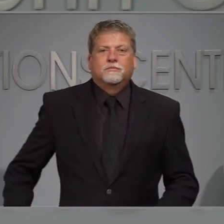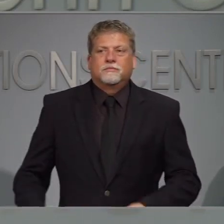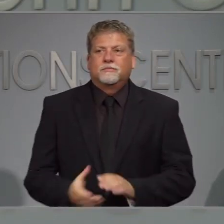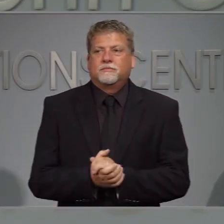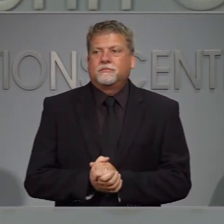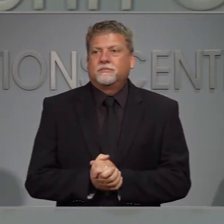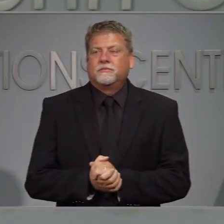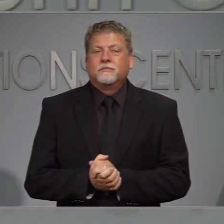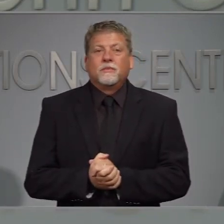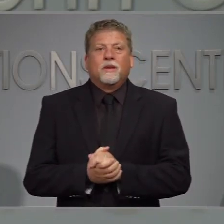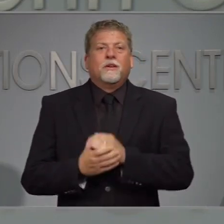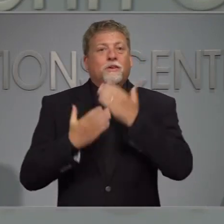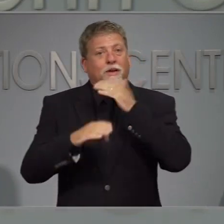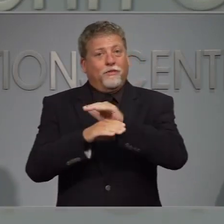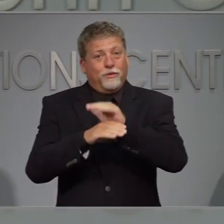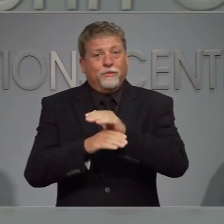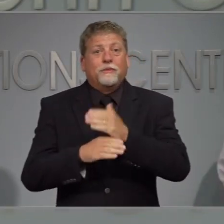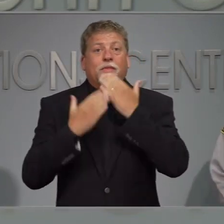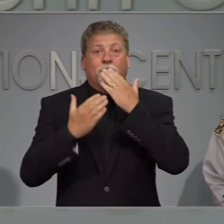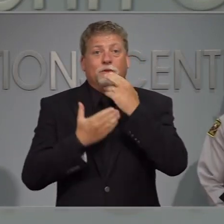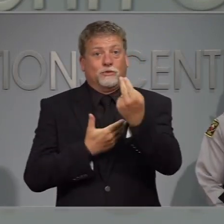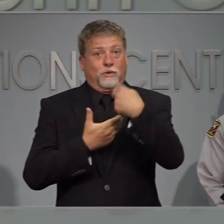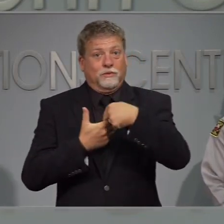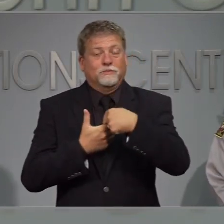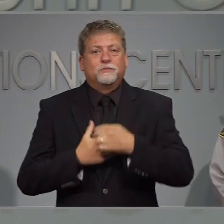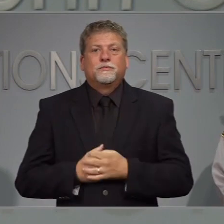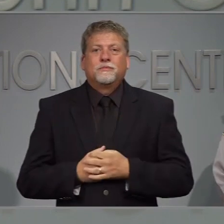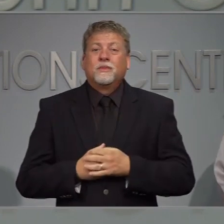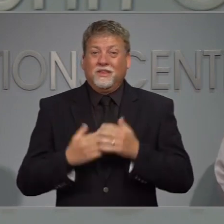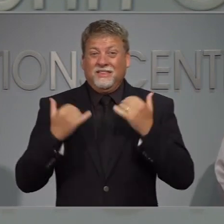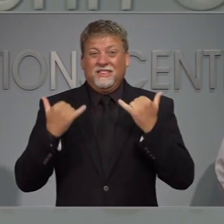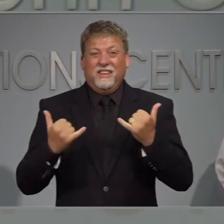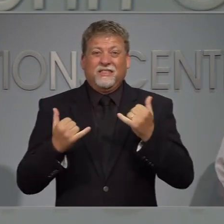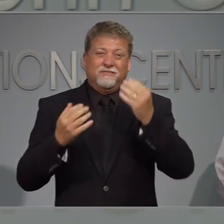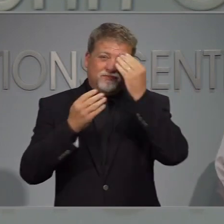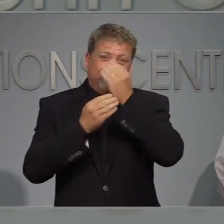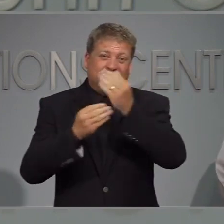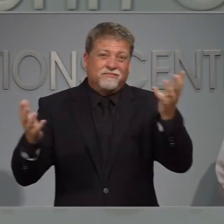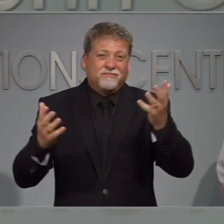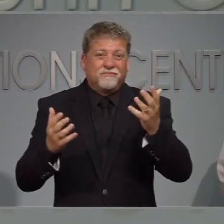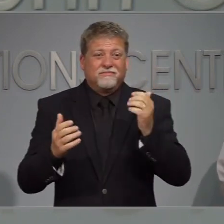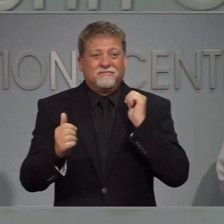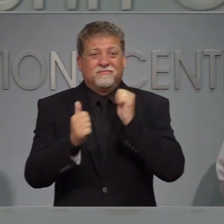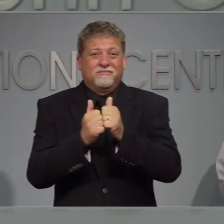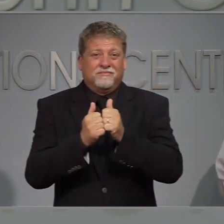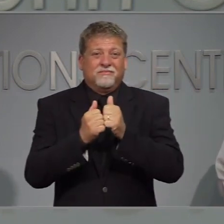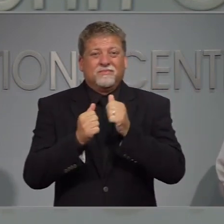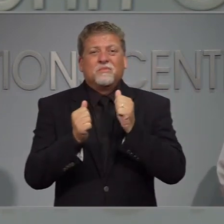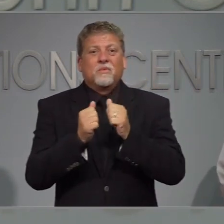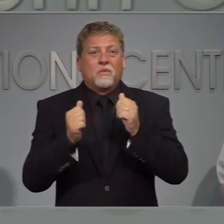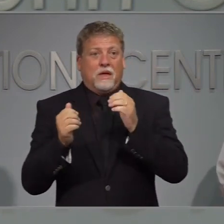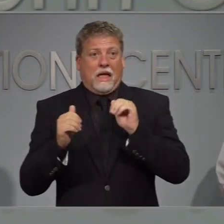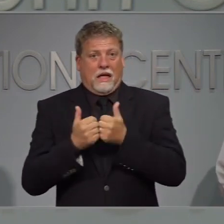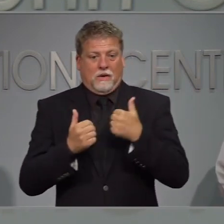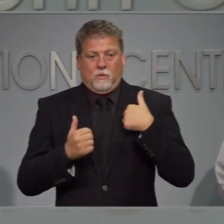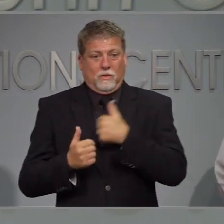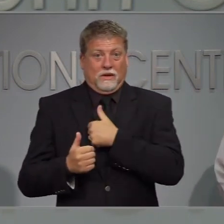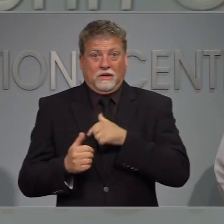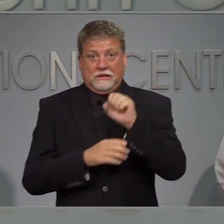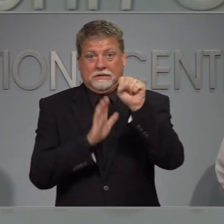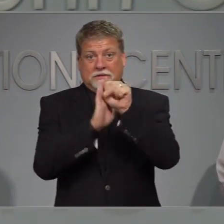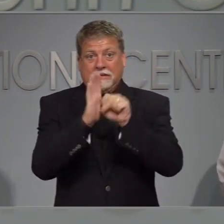Muy buenas tardes a todos gracias por escuchar. El día de hoy les vamos a dar información más reciente sobre las